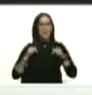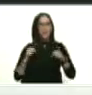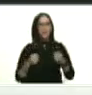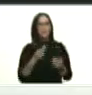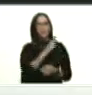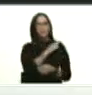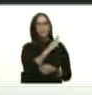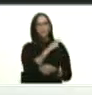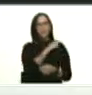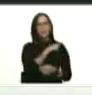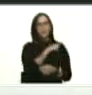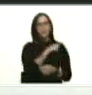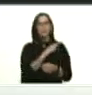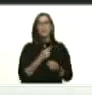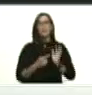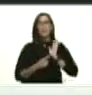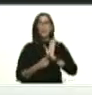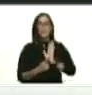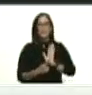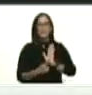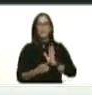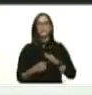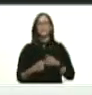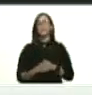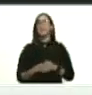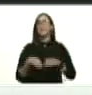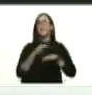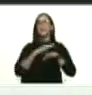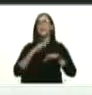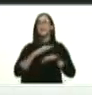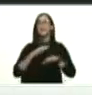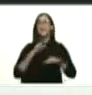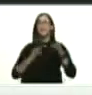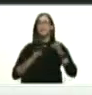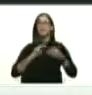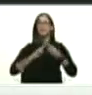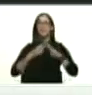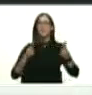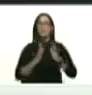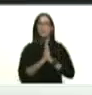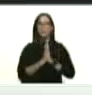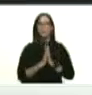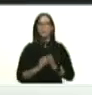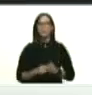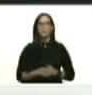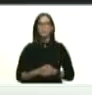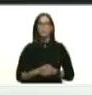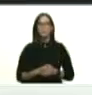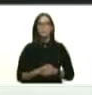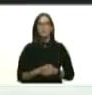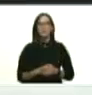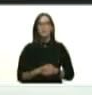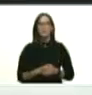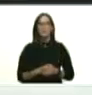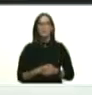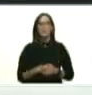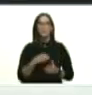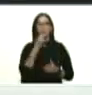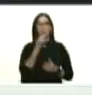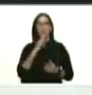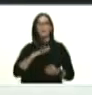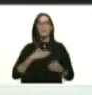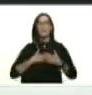autoridad que represente el ministerio de interior justicia y paz por favor comandante jefe bueno dada la orden